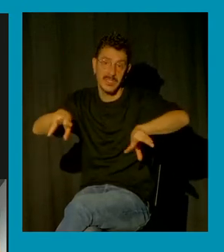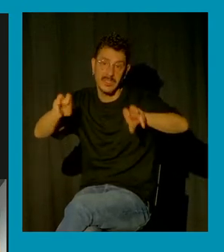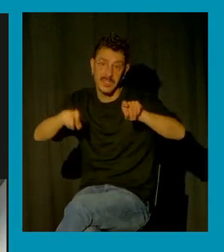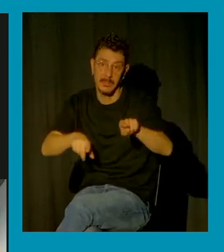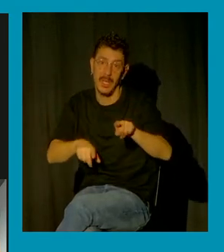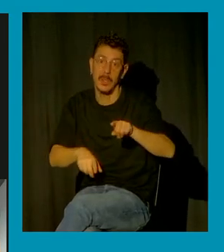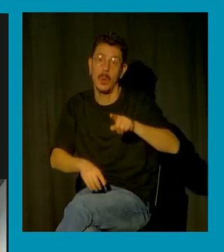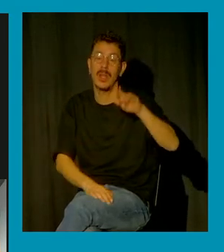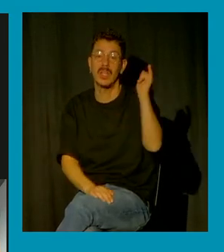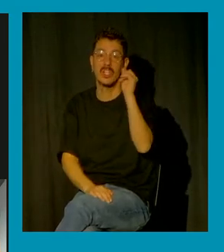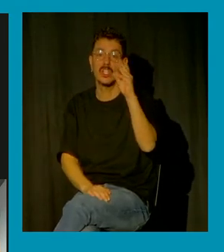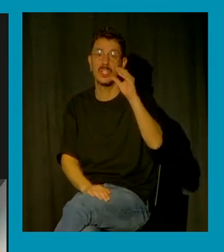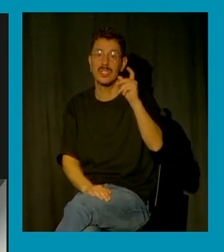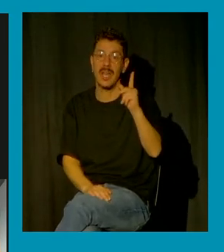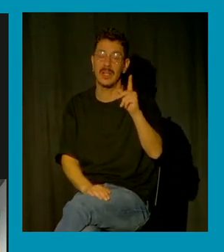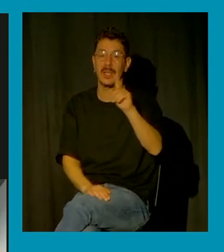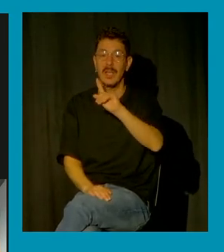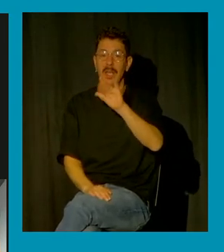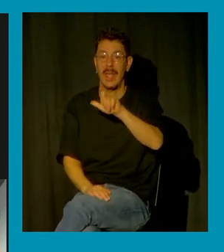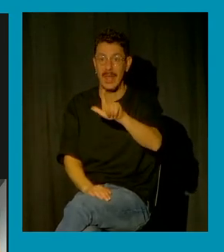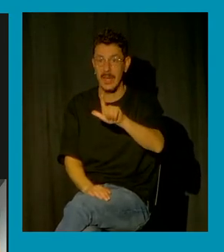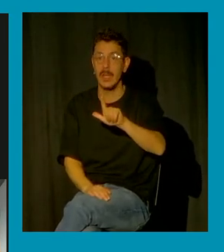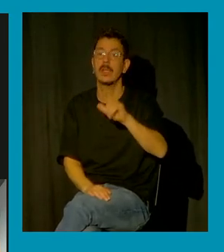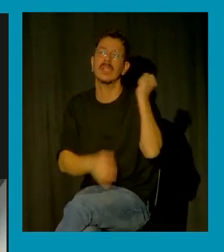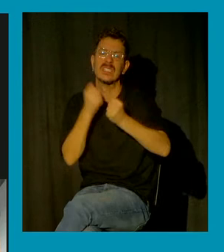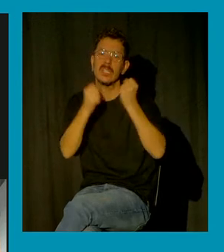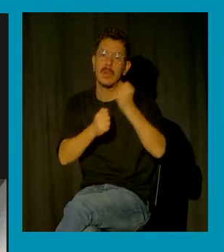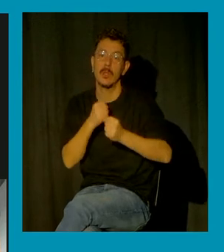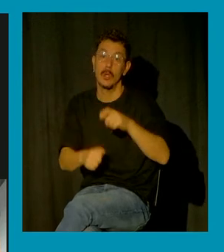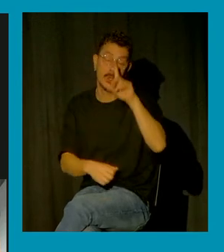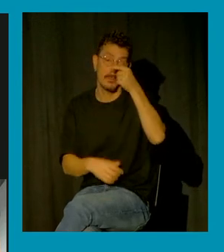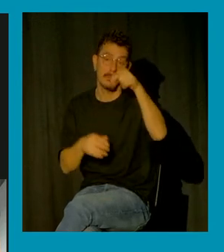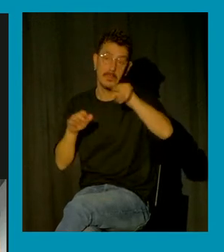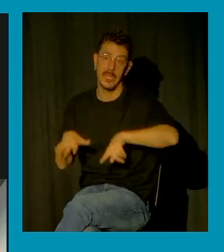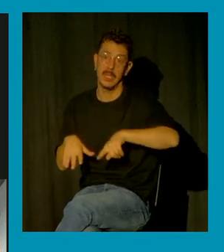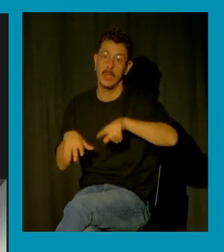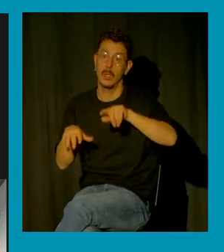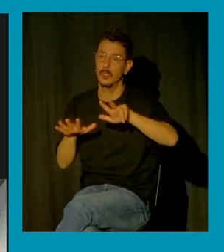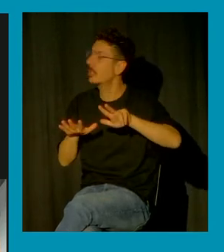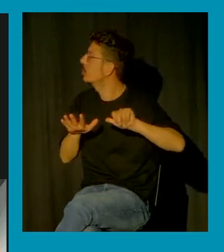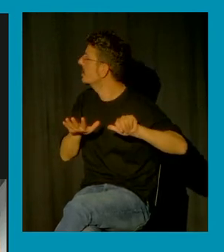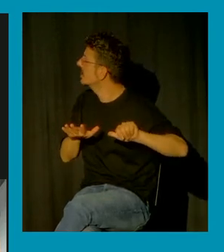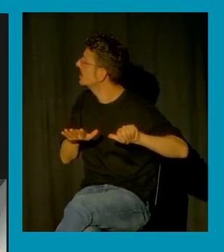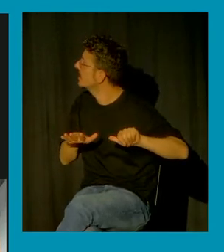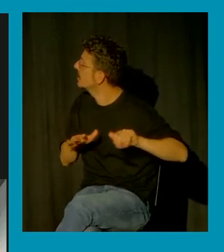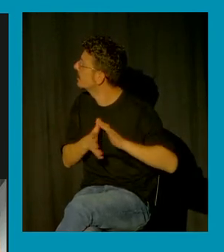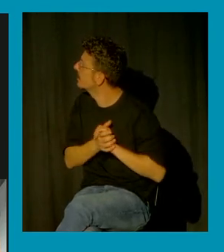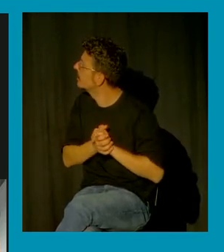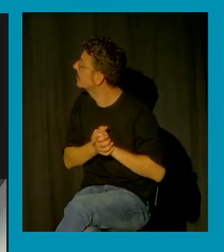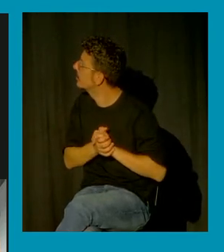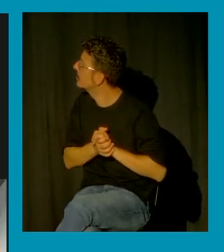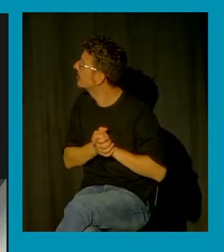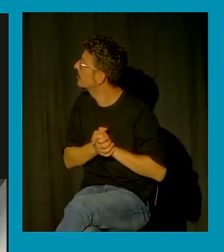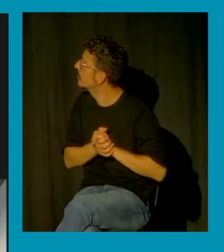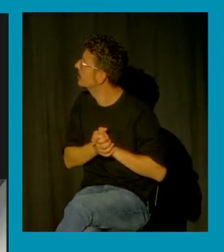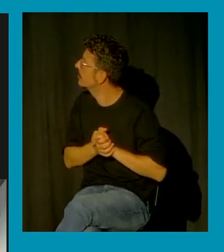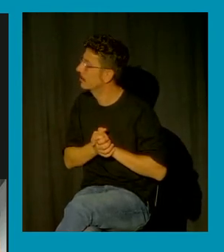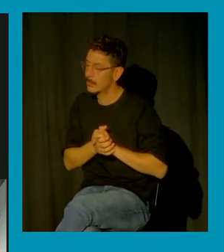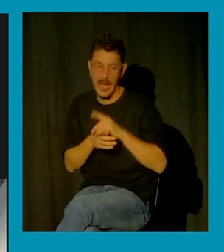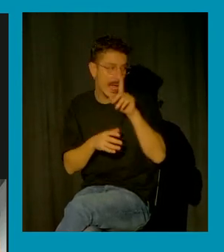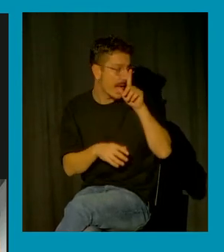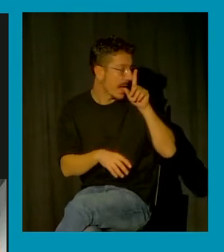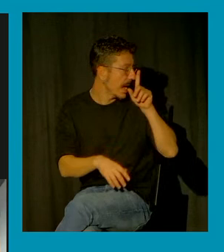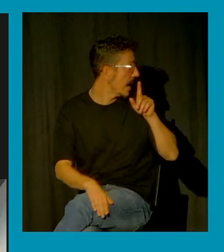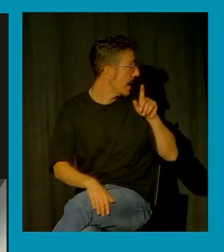1968 ella no se va a fijar en los actos cometidos por Jack el Destripador en la crudeza de los actos de la